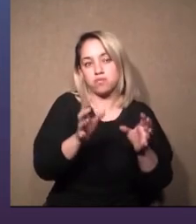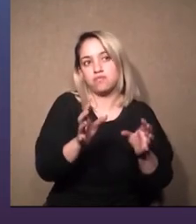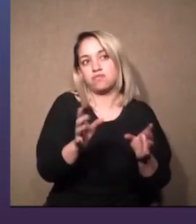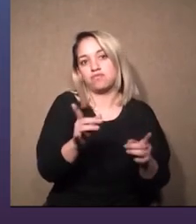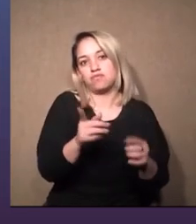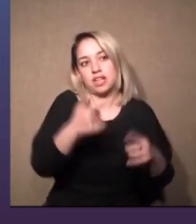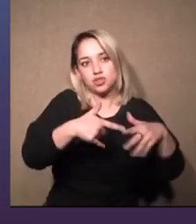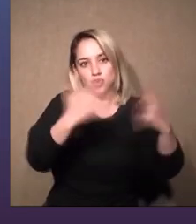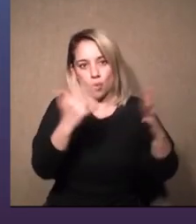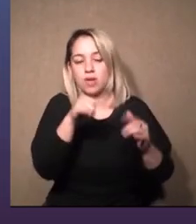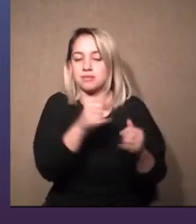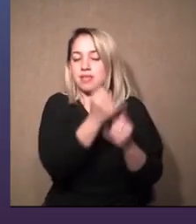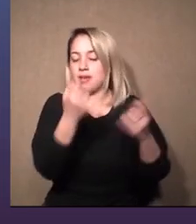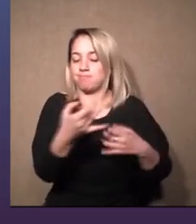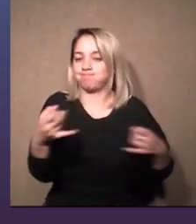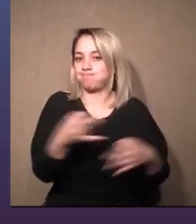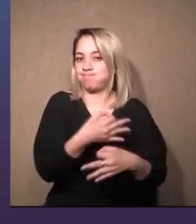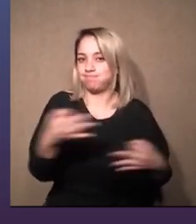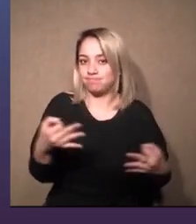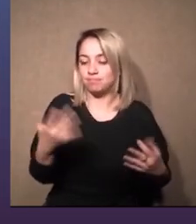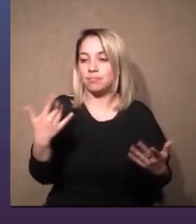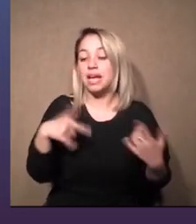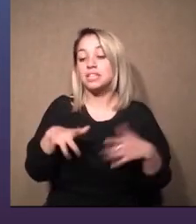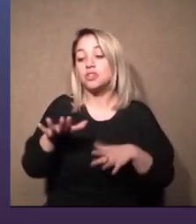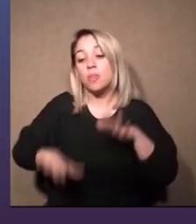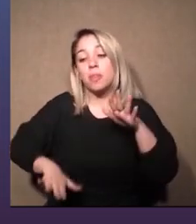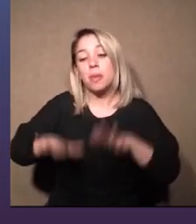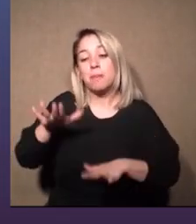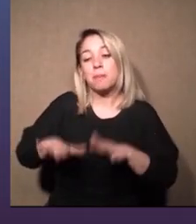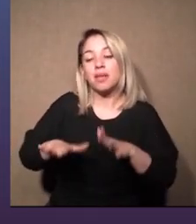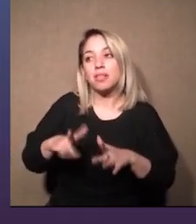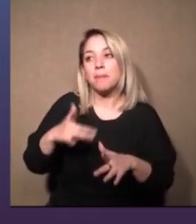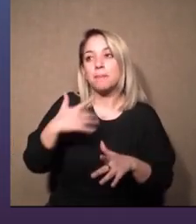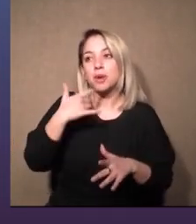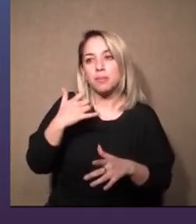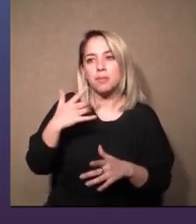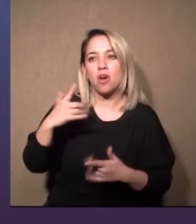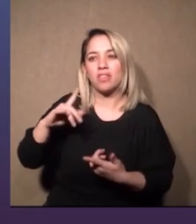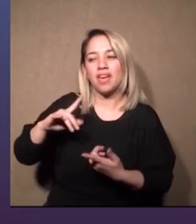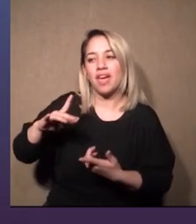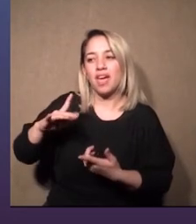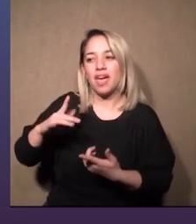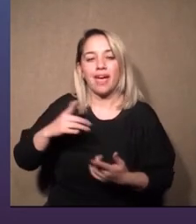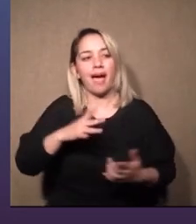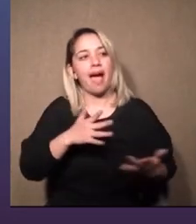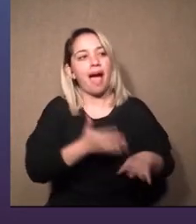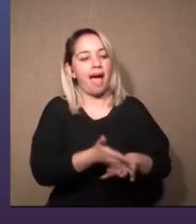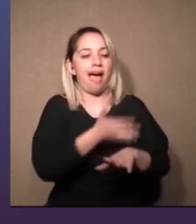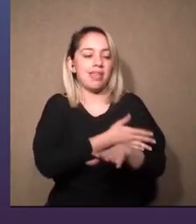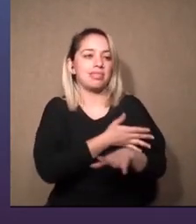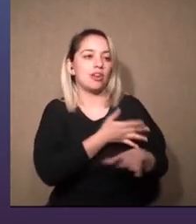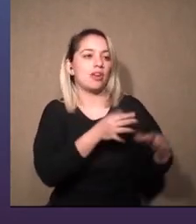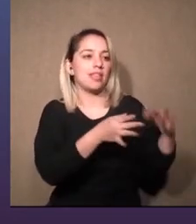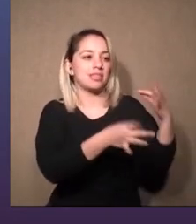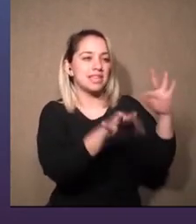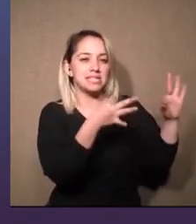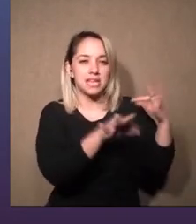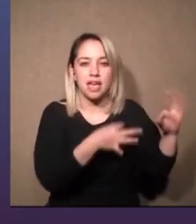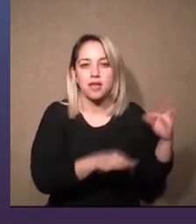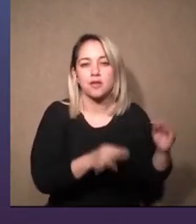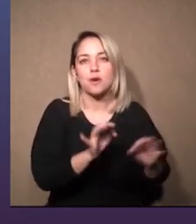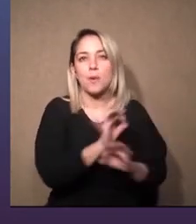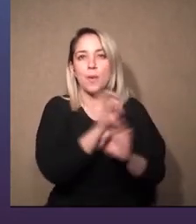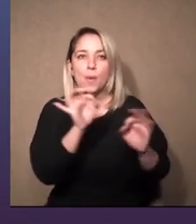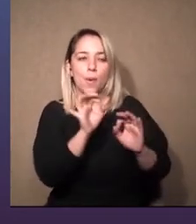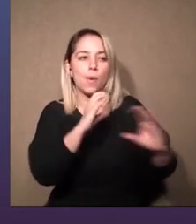esto depende en gran medida de la relación que nosotros podamos lograr con el diseñador de la comunicación del